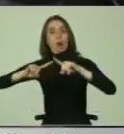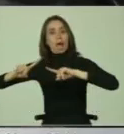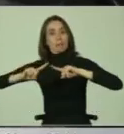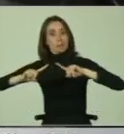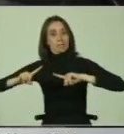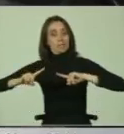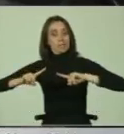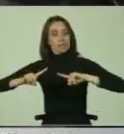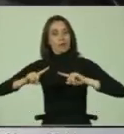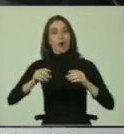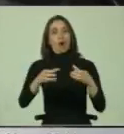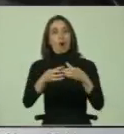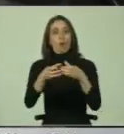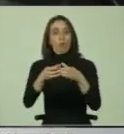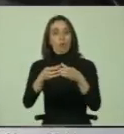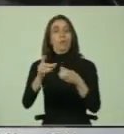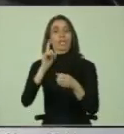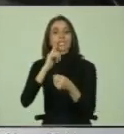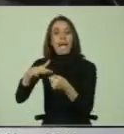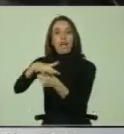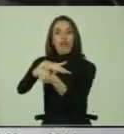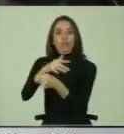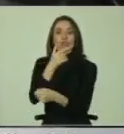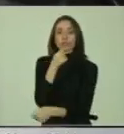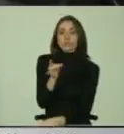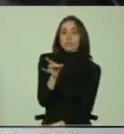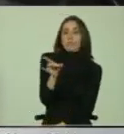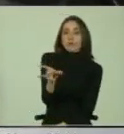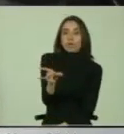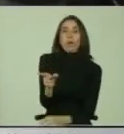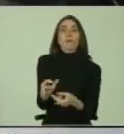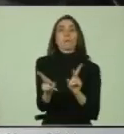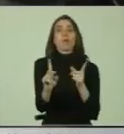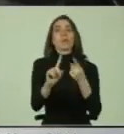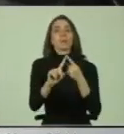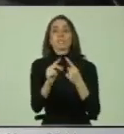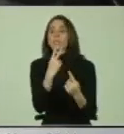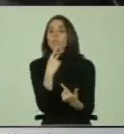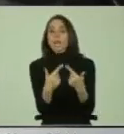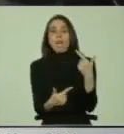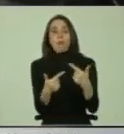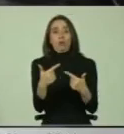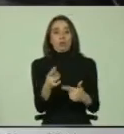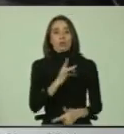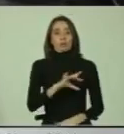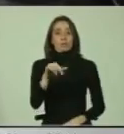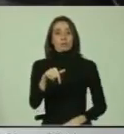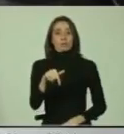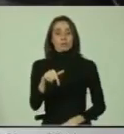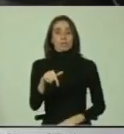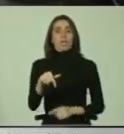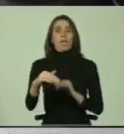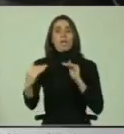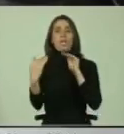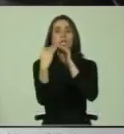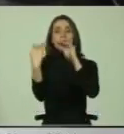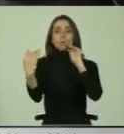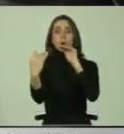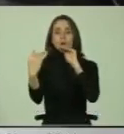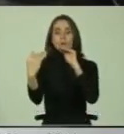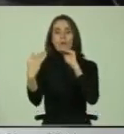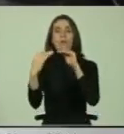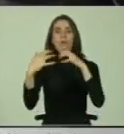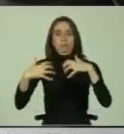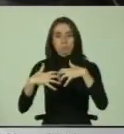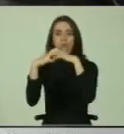permitan a los grupos en condición de vulnerabilidad participar de la vida política del país en condiciones de igualdad y